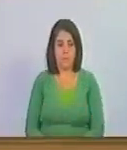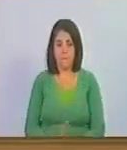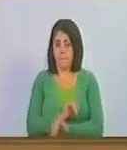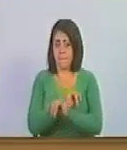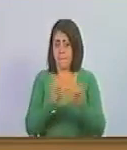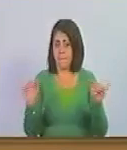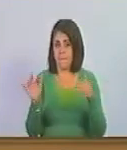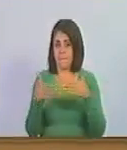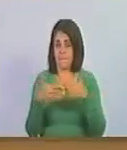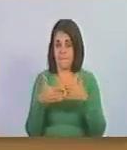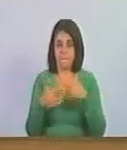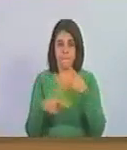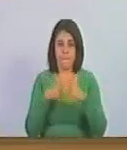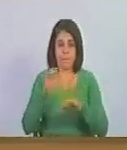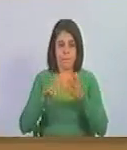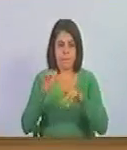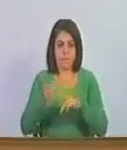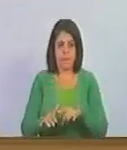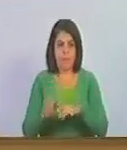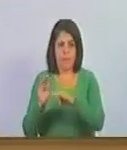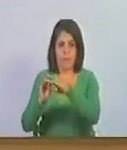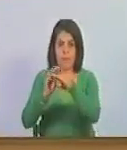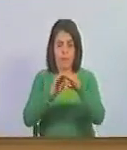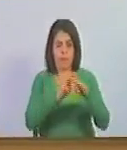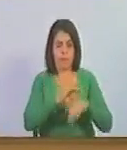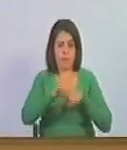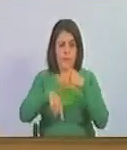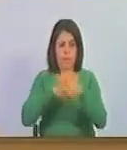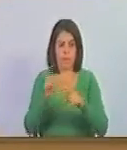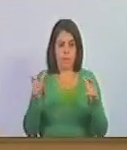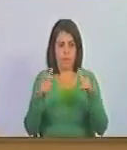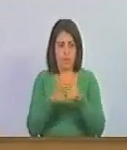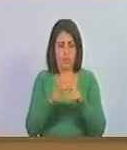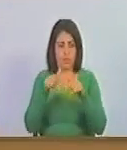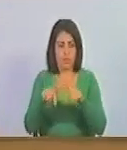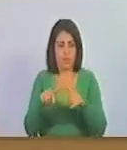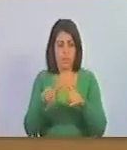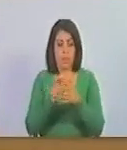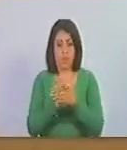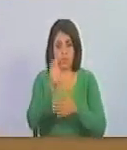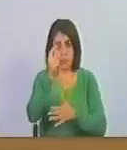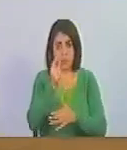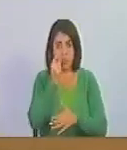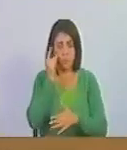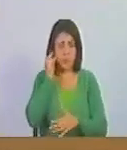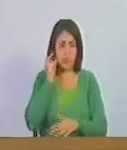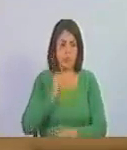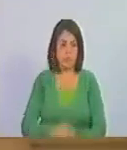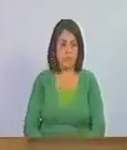levanta la sesión y por secretaría se le convocará a la próxima sesión compañeros diputados diputadas